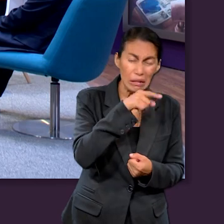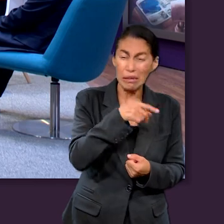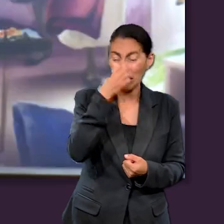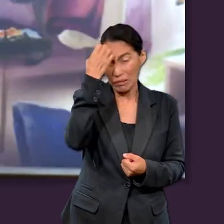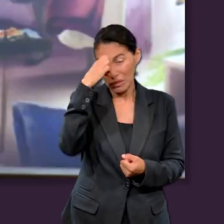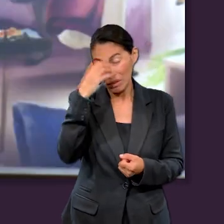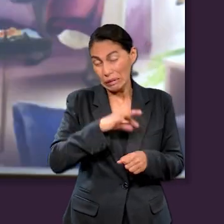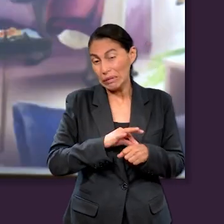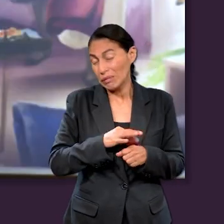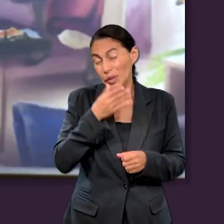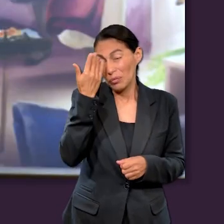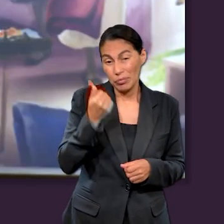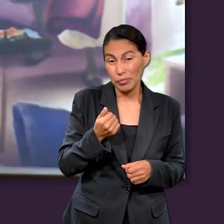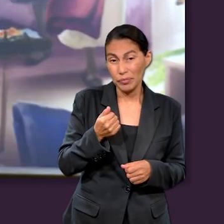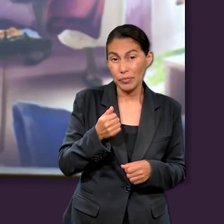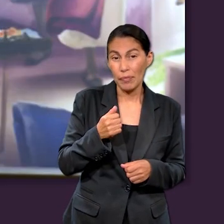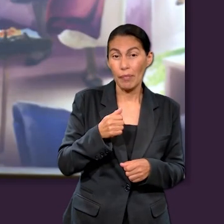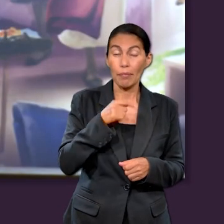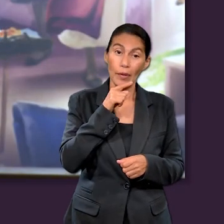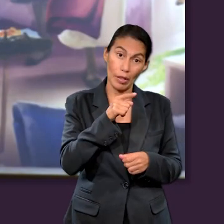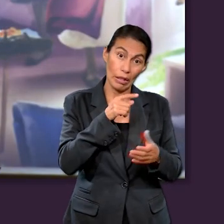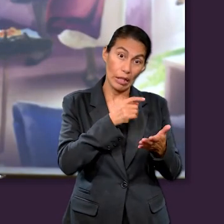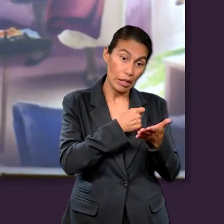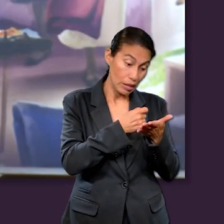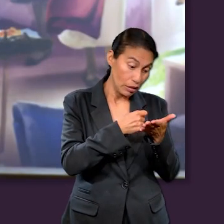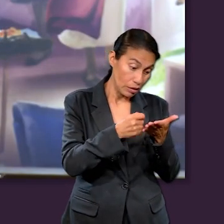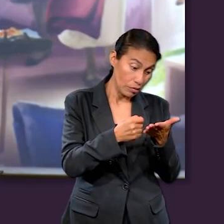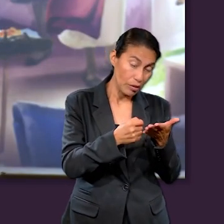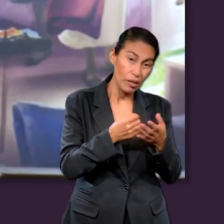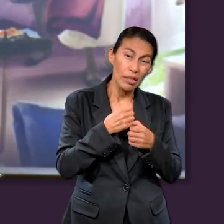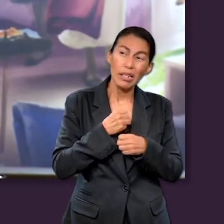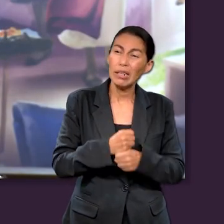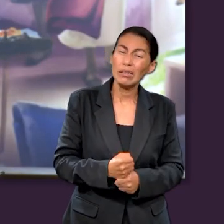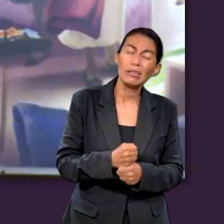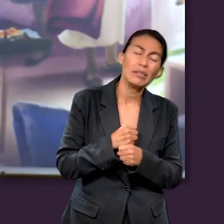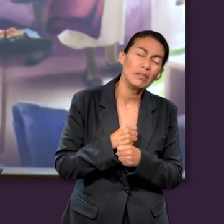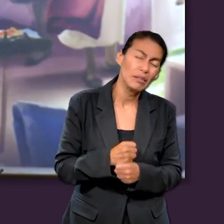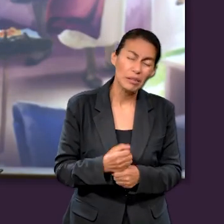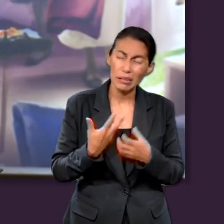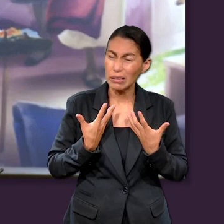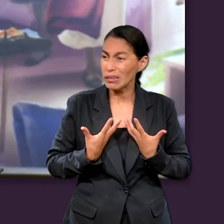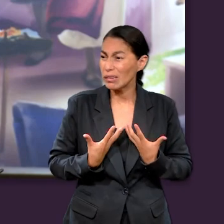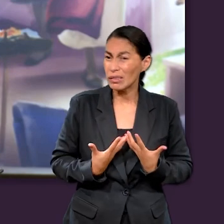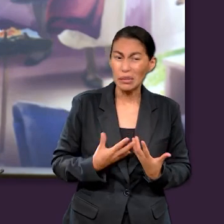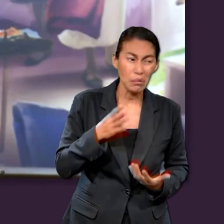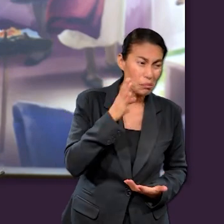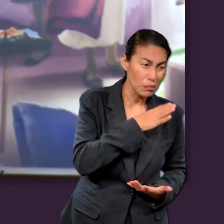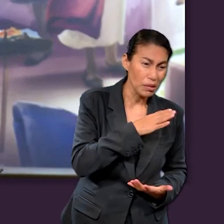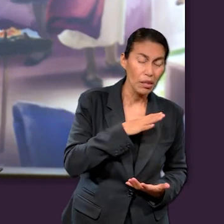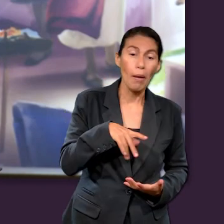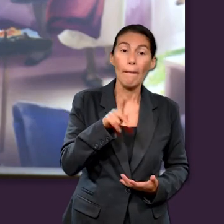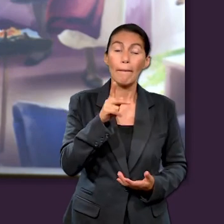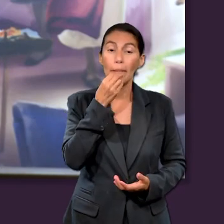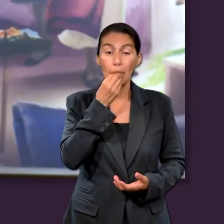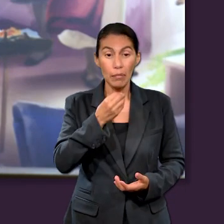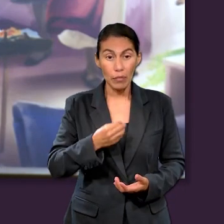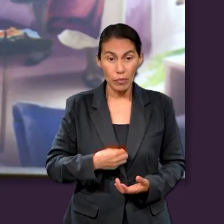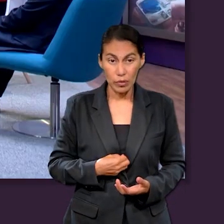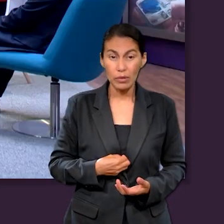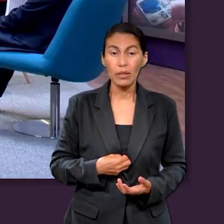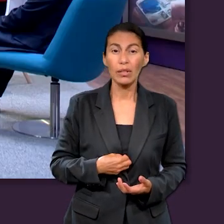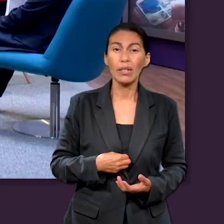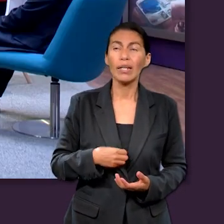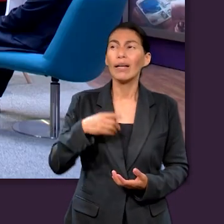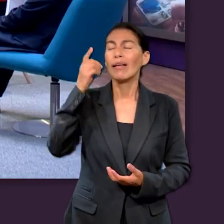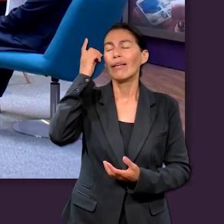que en medio de esas dificultades, no sabemos qué estaría experimentando para llegar a escribir, que vio muchas angustias, vio muchos